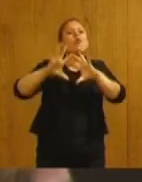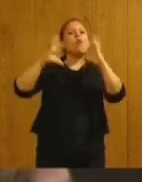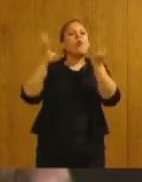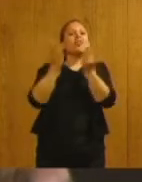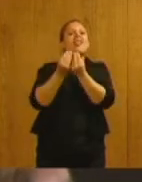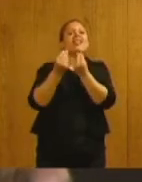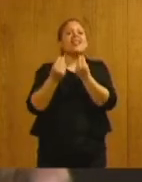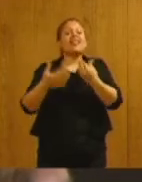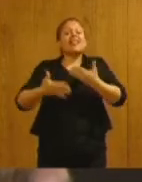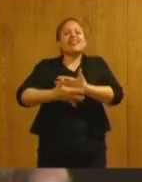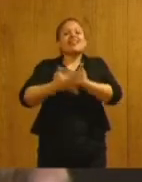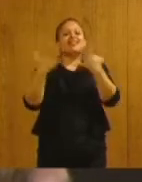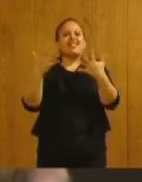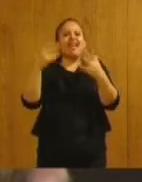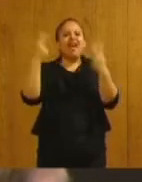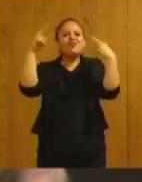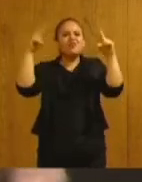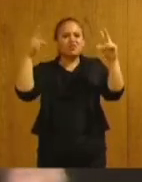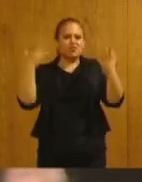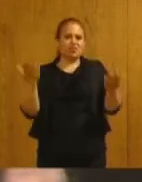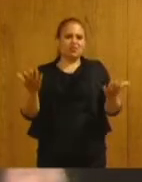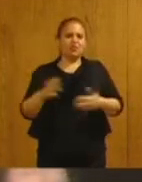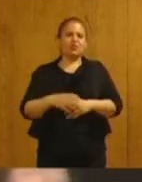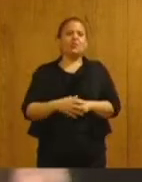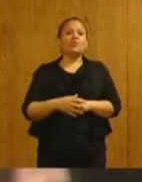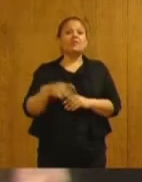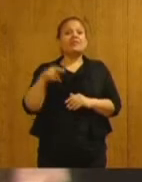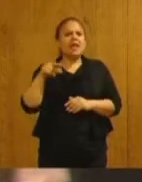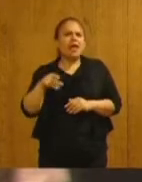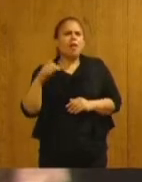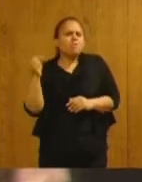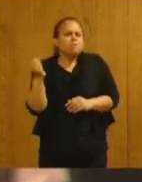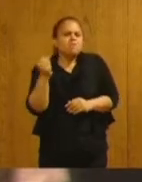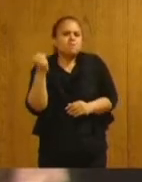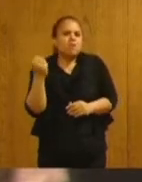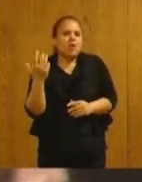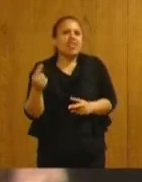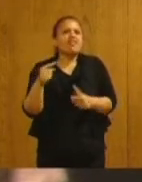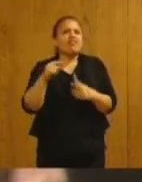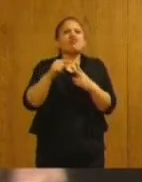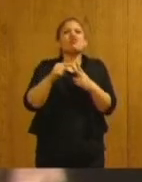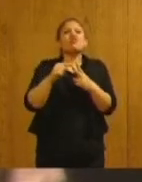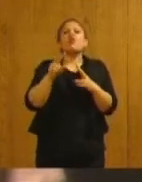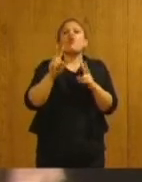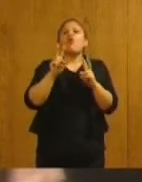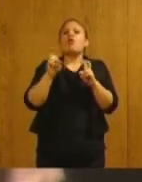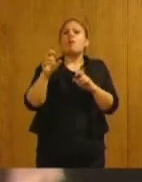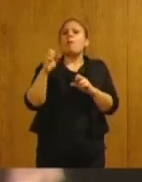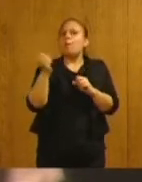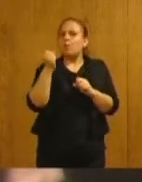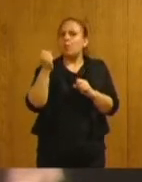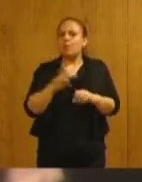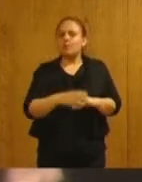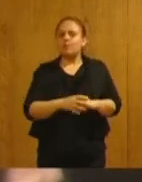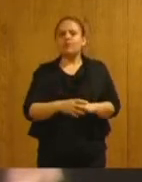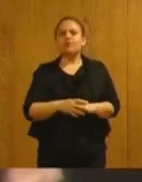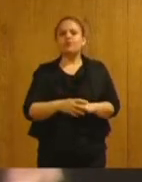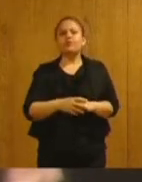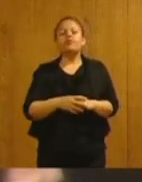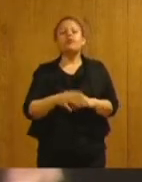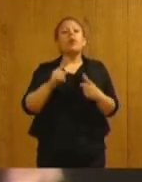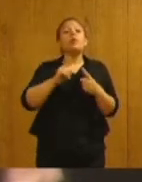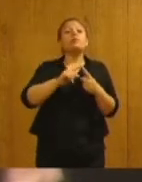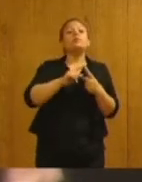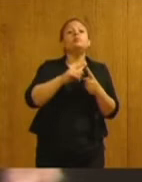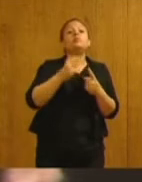Día del Turismo. Y este hecho se recuesta sobre dos hechos fundamentales, y ellos son,